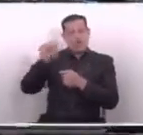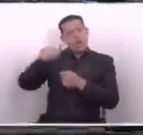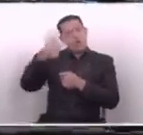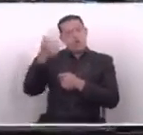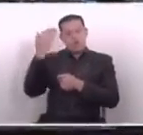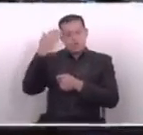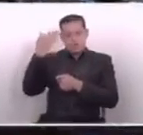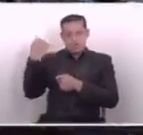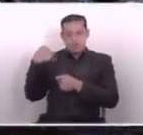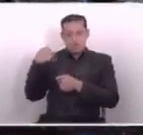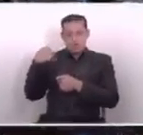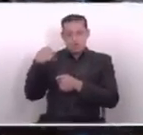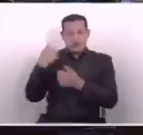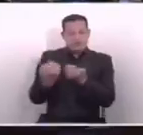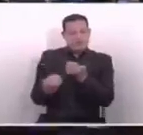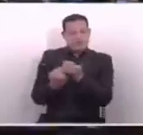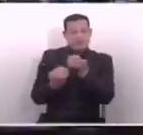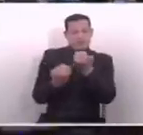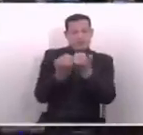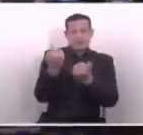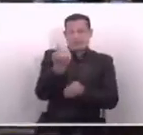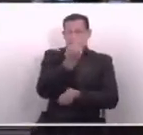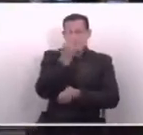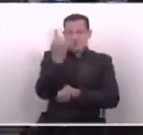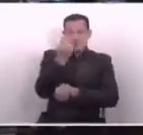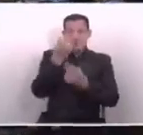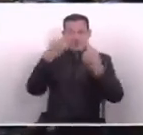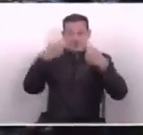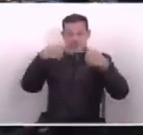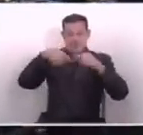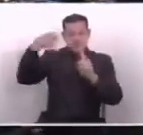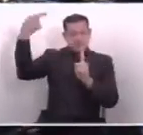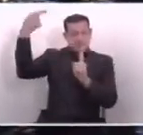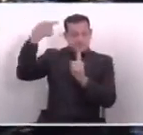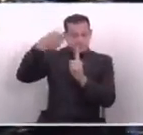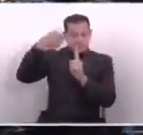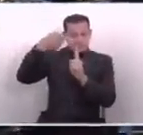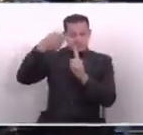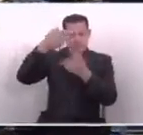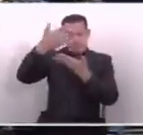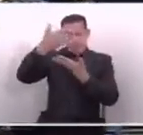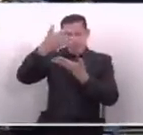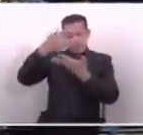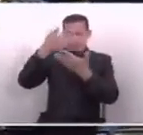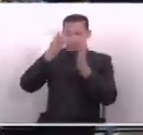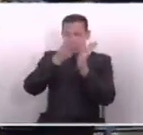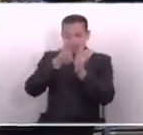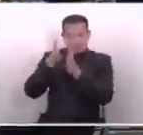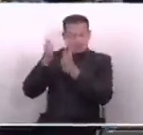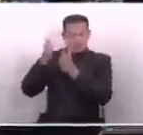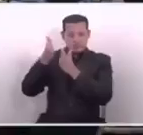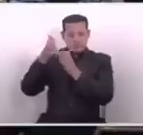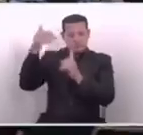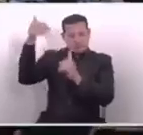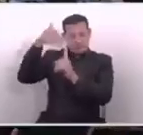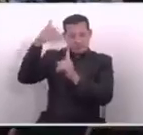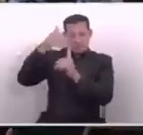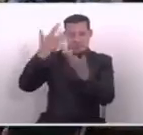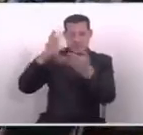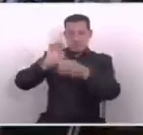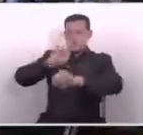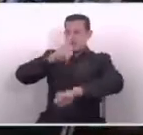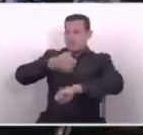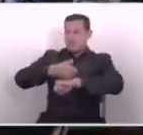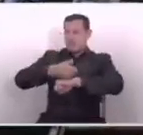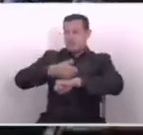otra mujer que es impulsada nada más a seguir órdenes, a seguir un guión o a seguir una directriz ya establecida.